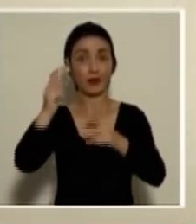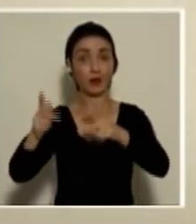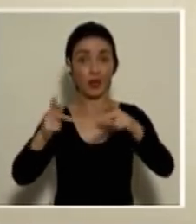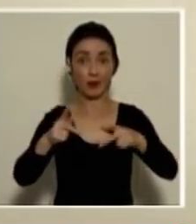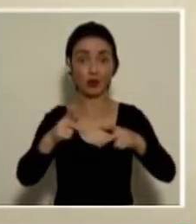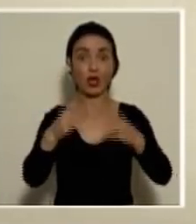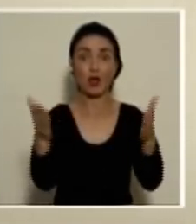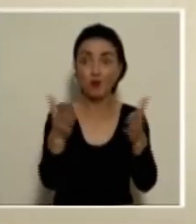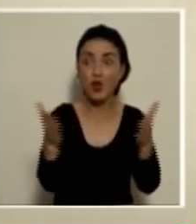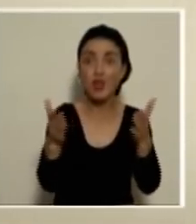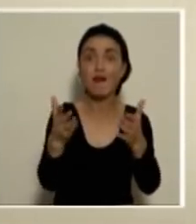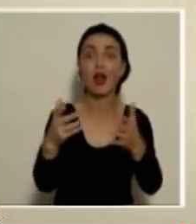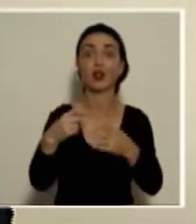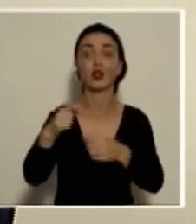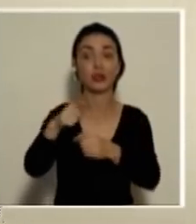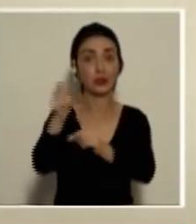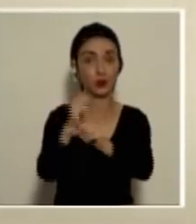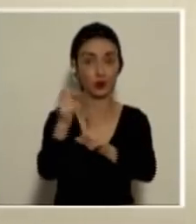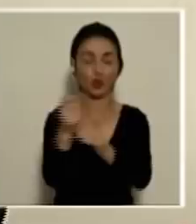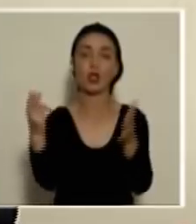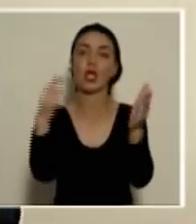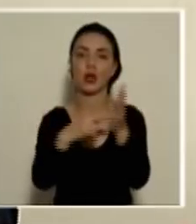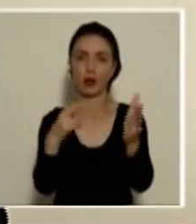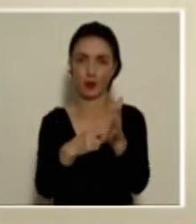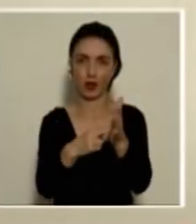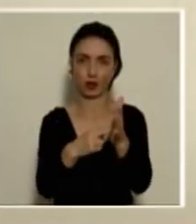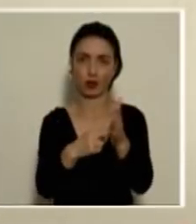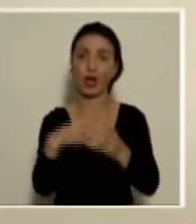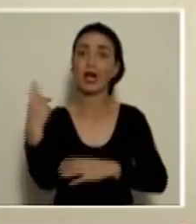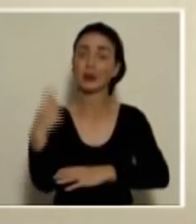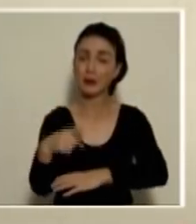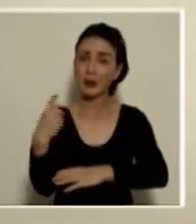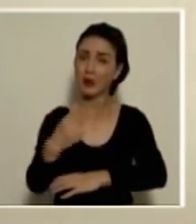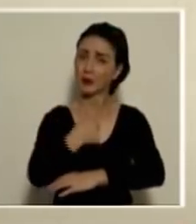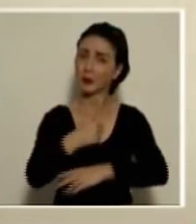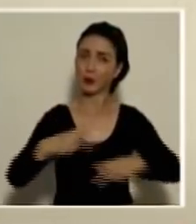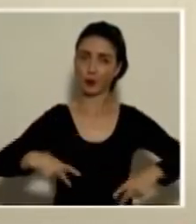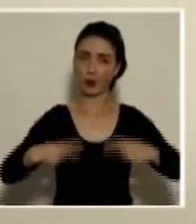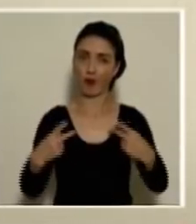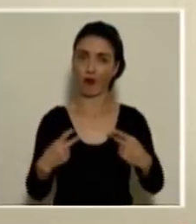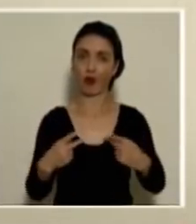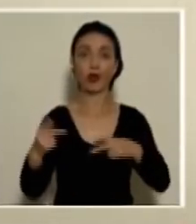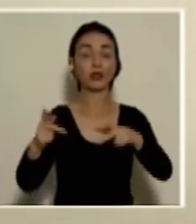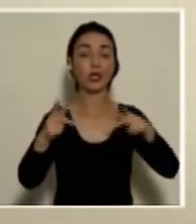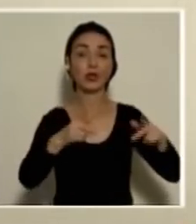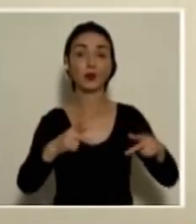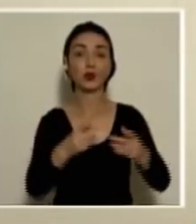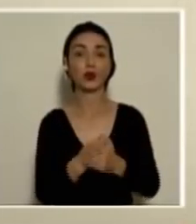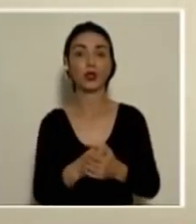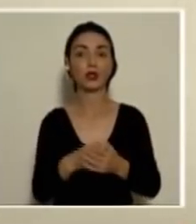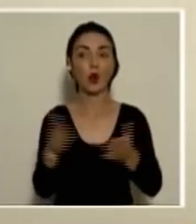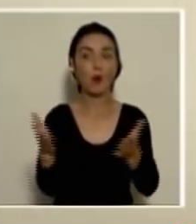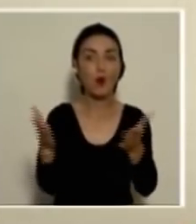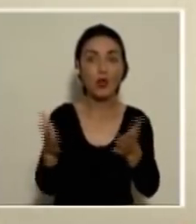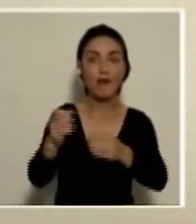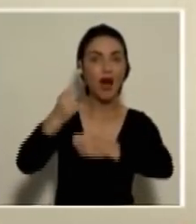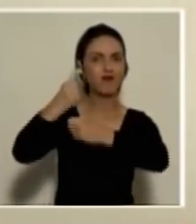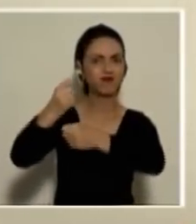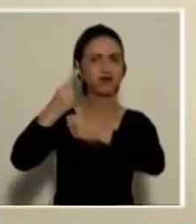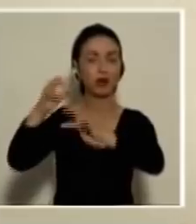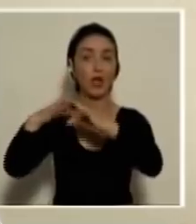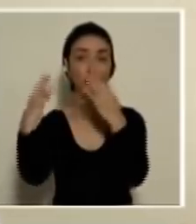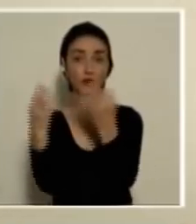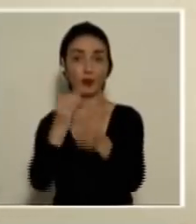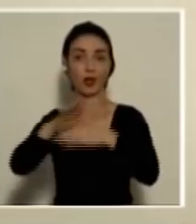incitando a que se den este tipo de circunstancias y repito, están poniendo en riesgo su propia vida de las personas que están insistiendo a manifestarse a sus